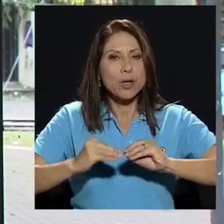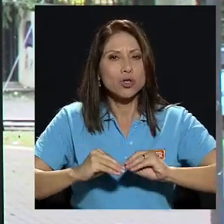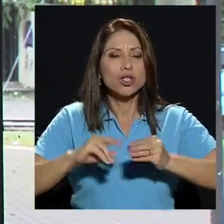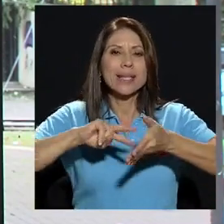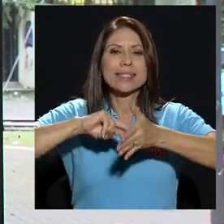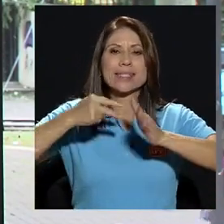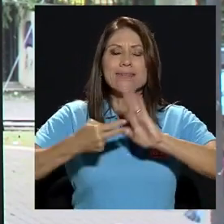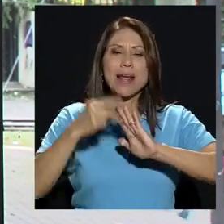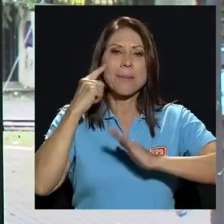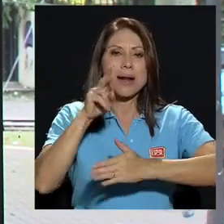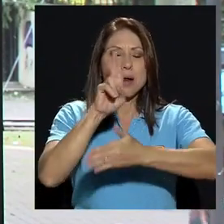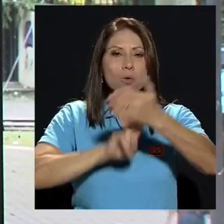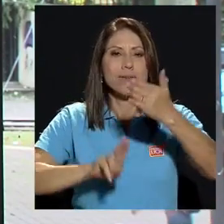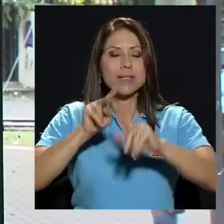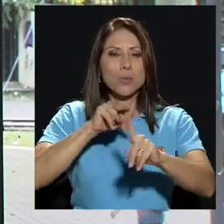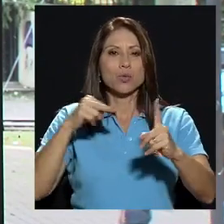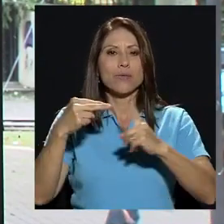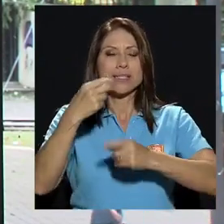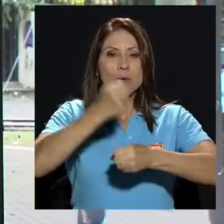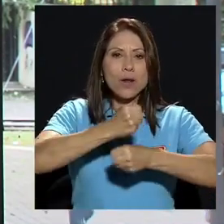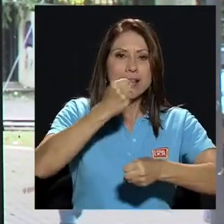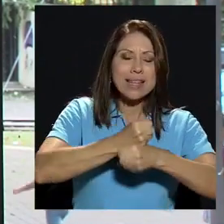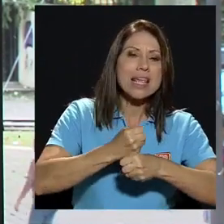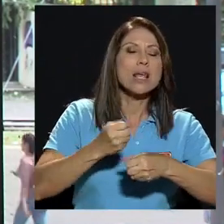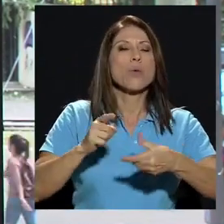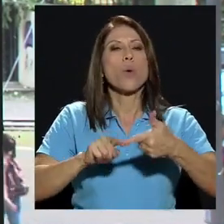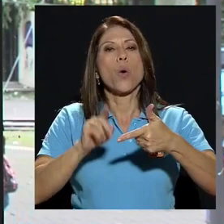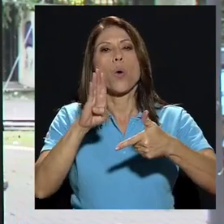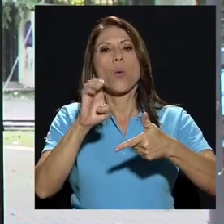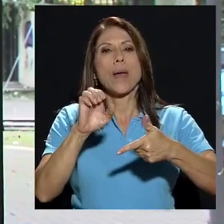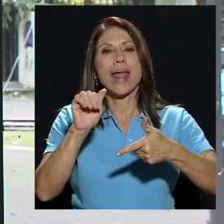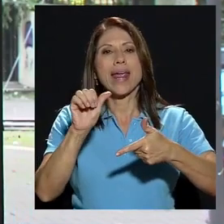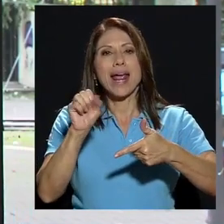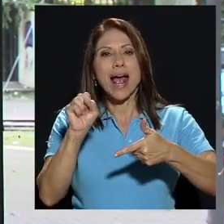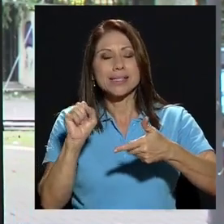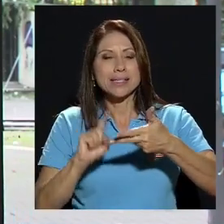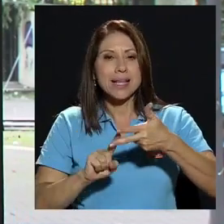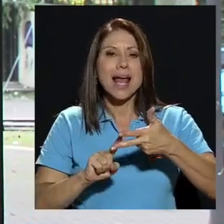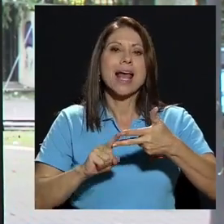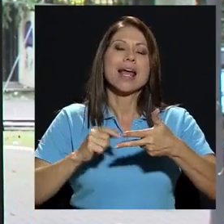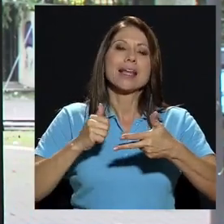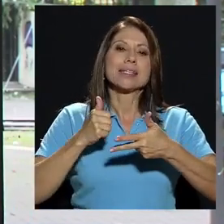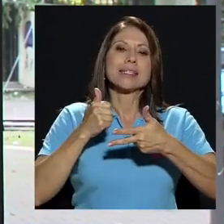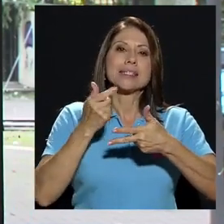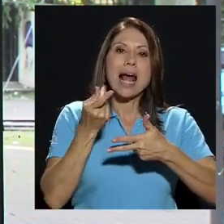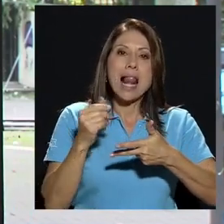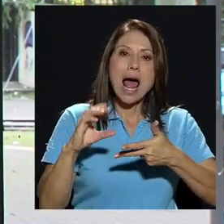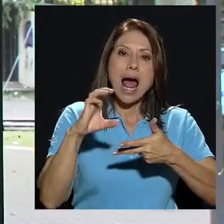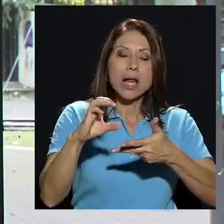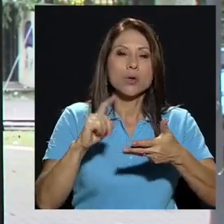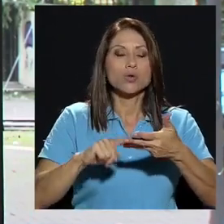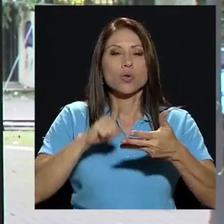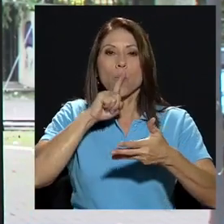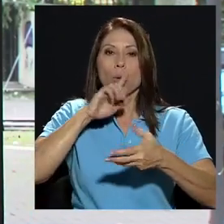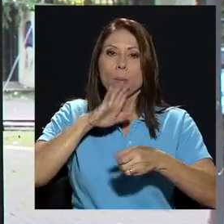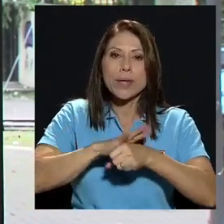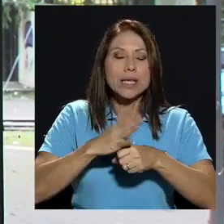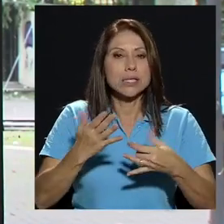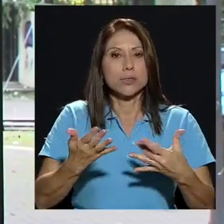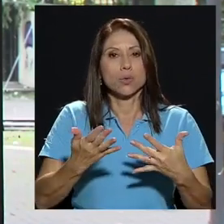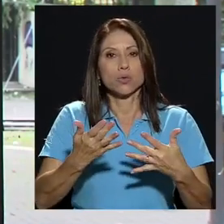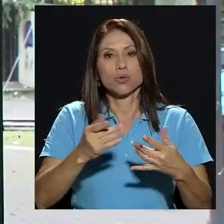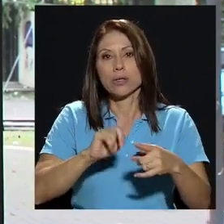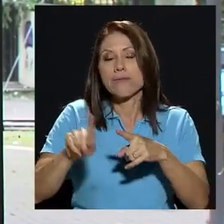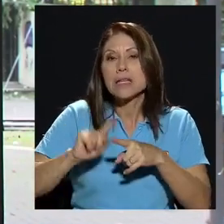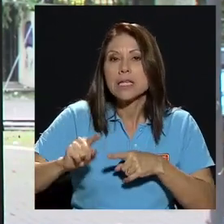significan para la universidad desde su punto de vista operativo, desde becas, salarios, compromisos, obviamente, que tenemos. Los